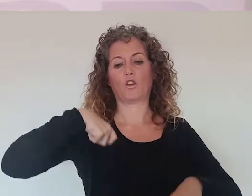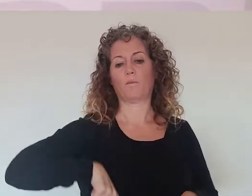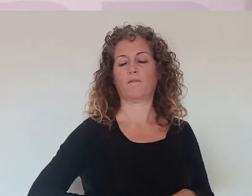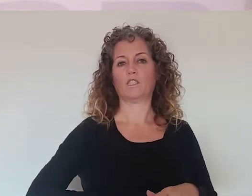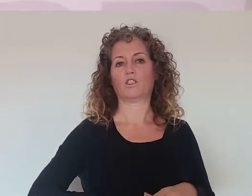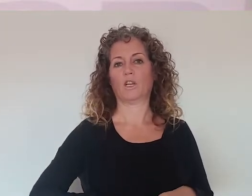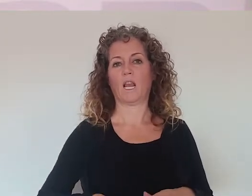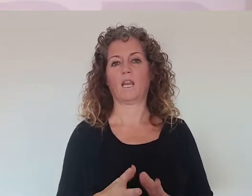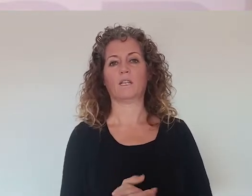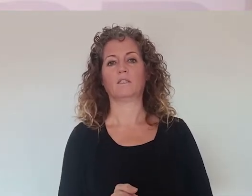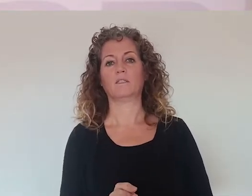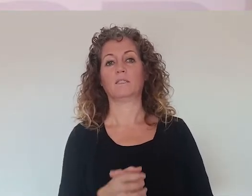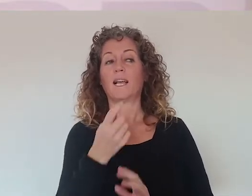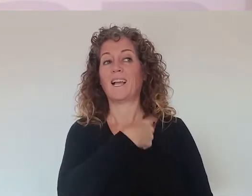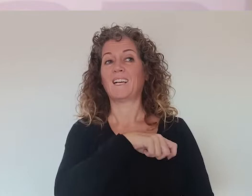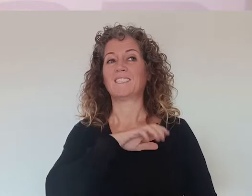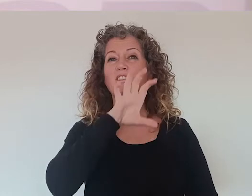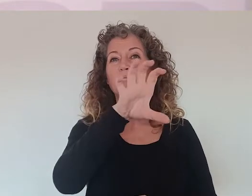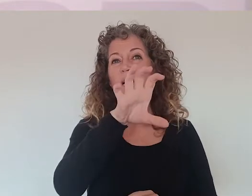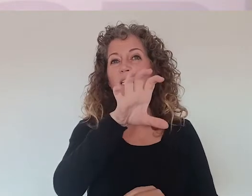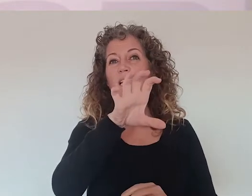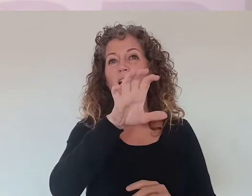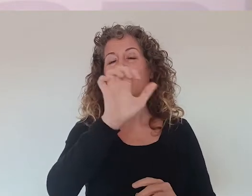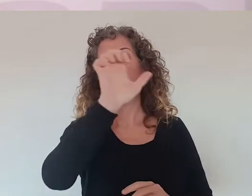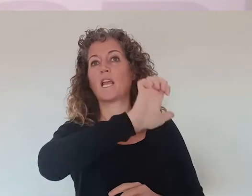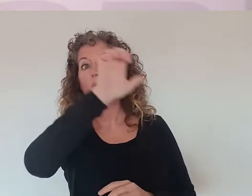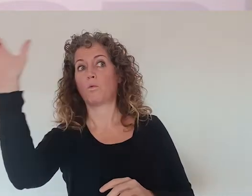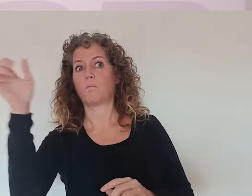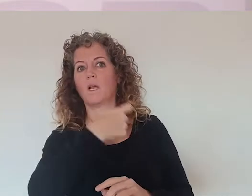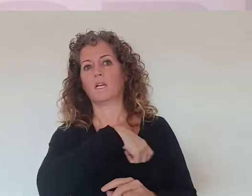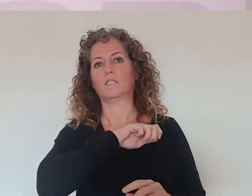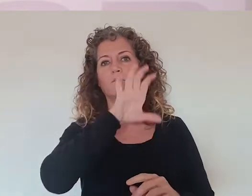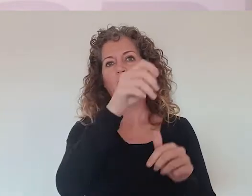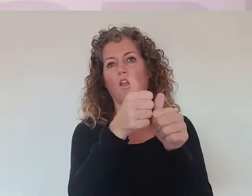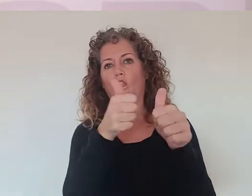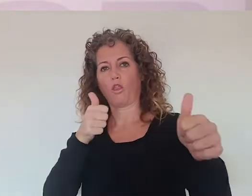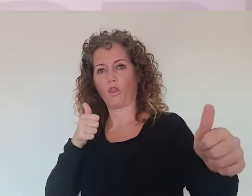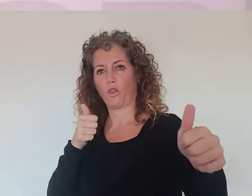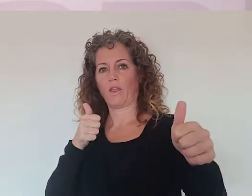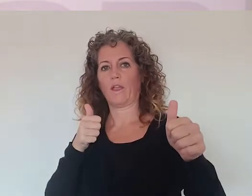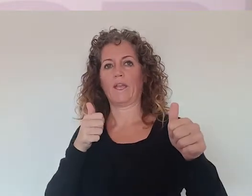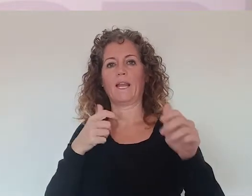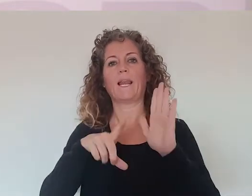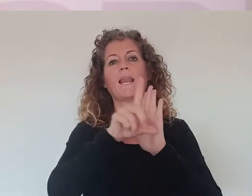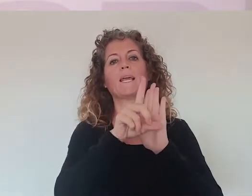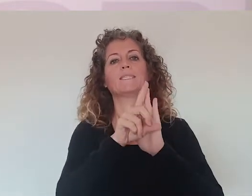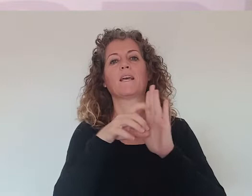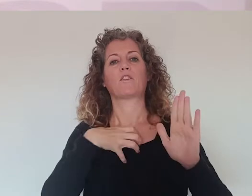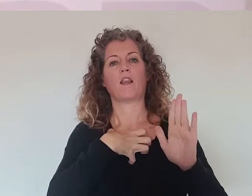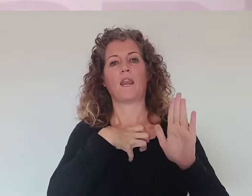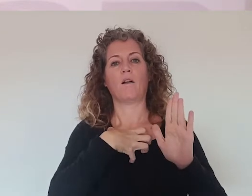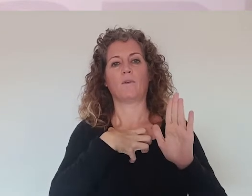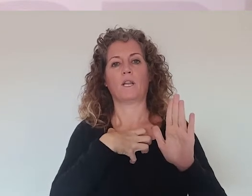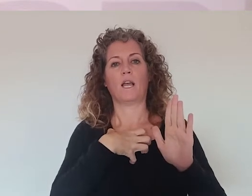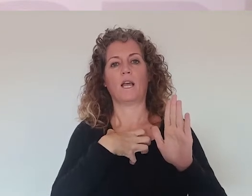desarrollándonos profesionalmente durante toda nuestra carrera. España, en ese sentido, es un país dentro de la Unión Europea de los que más déficit